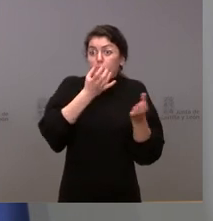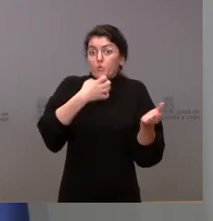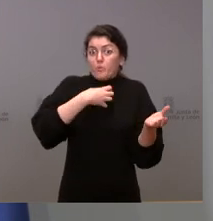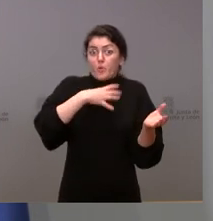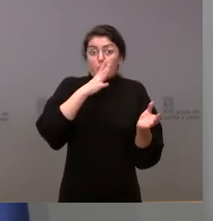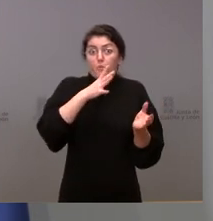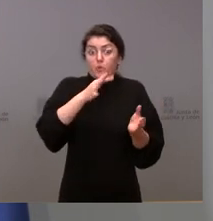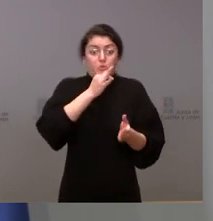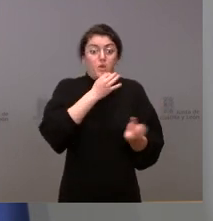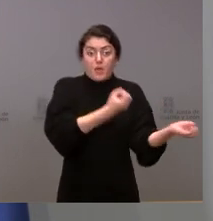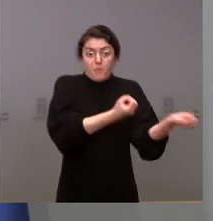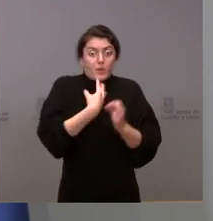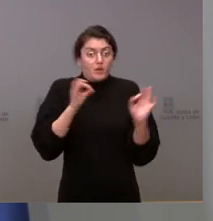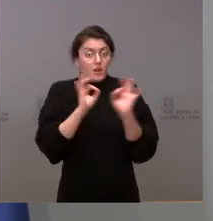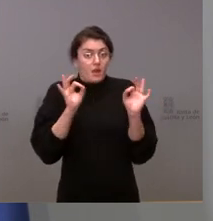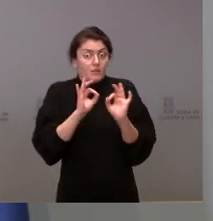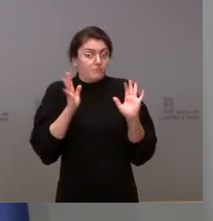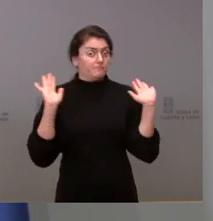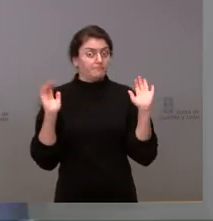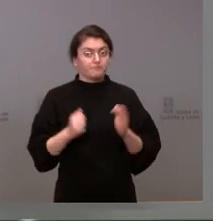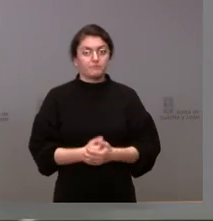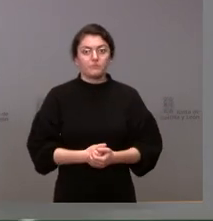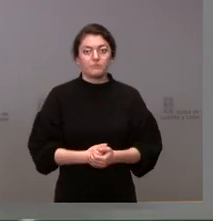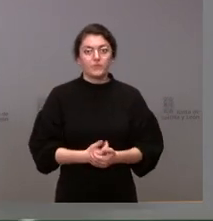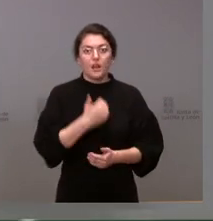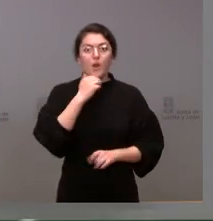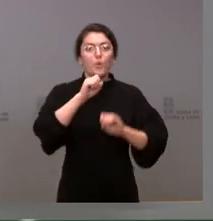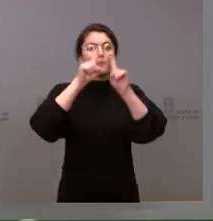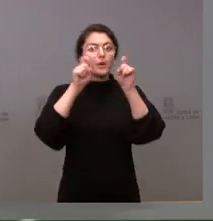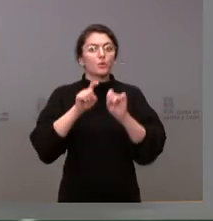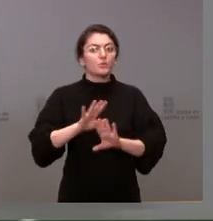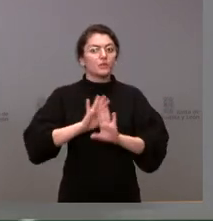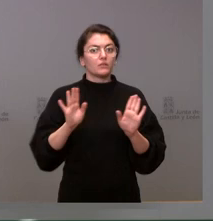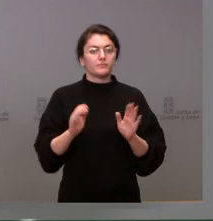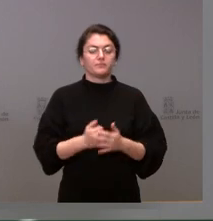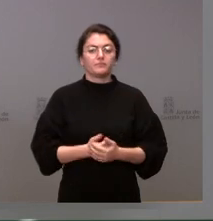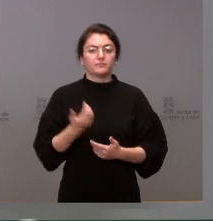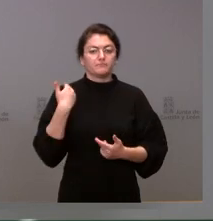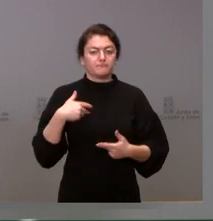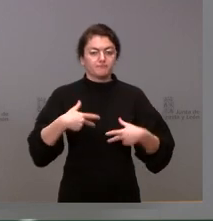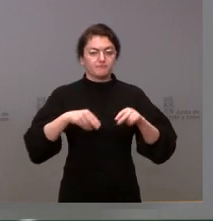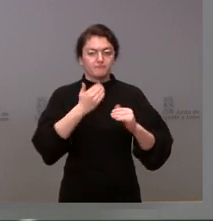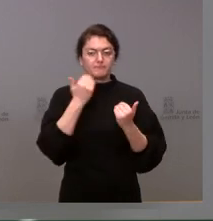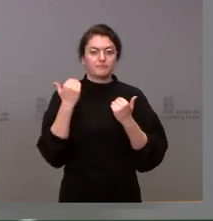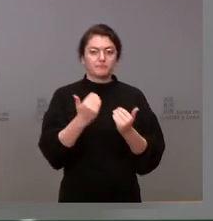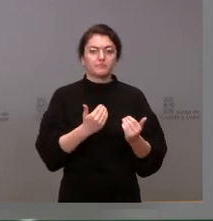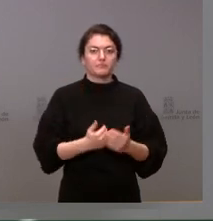el mismo conocimiento que el tienen ustedes ¿Alguna pregunta más? Pues terminamos aquí gracias